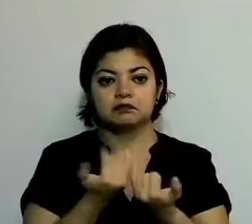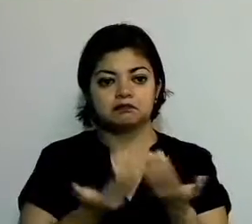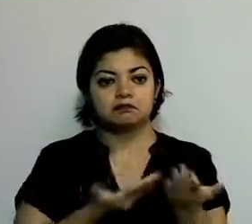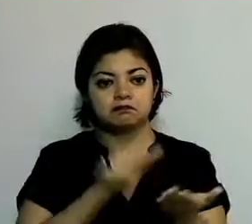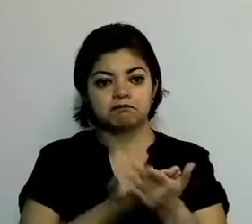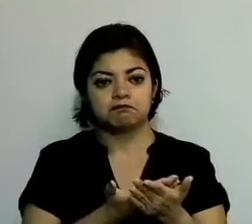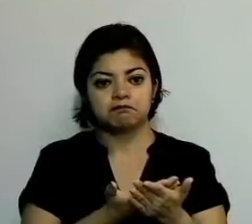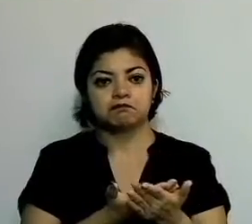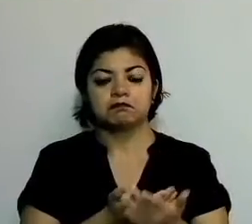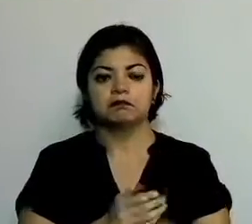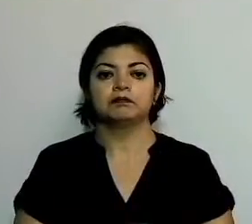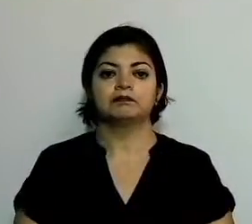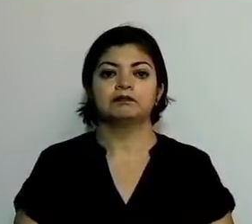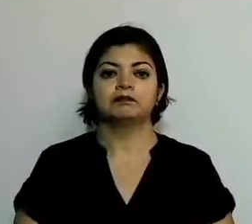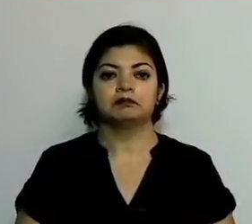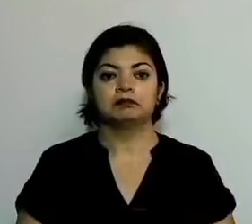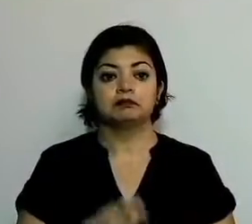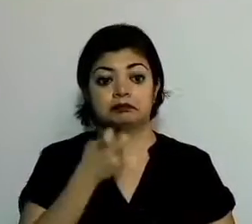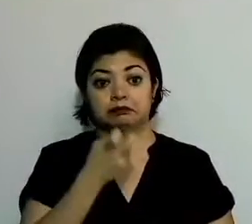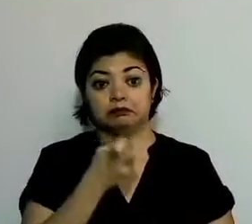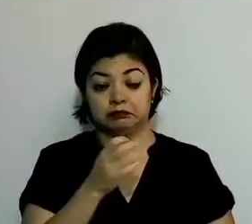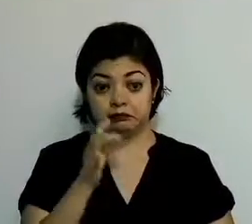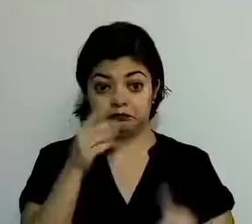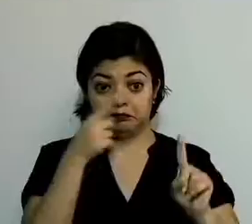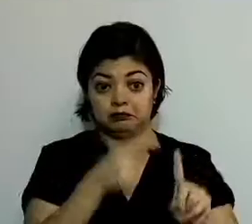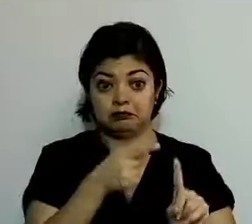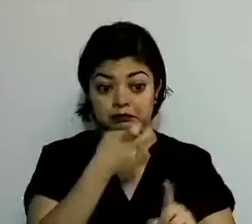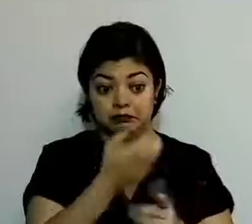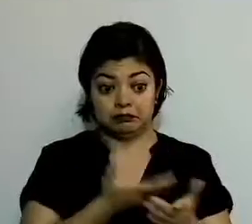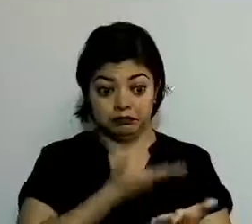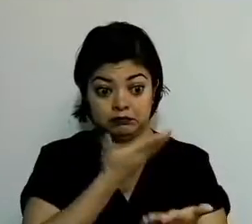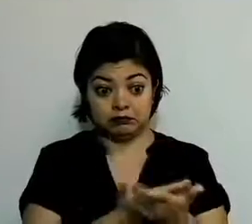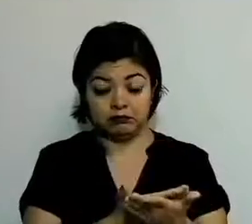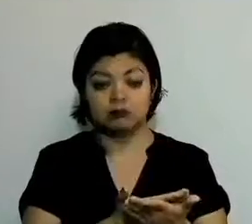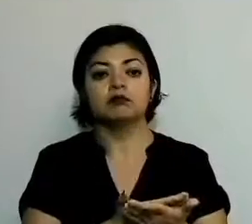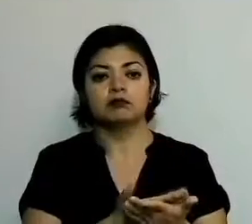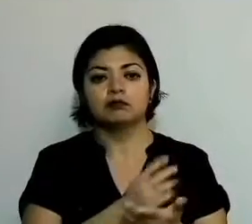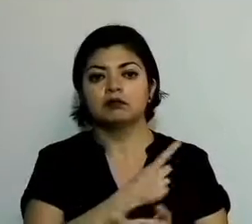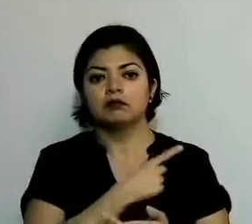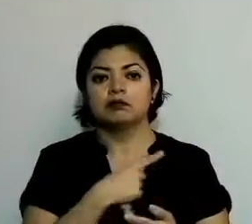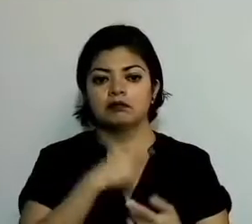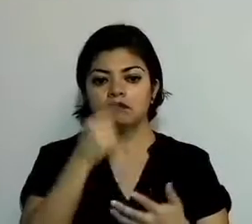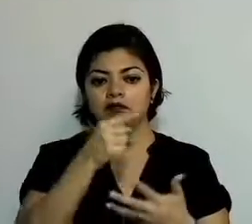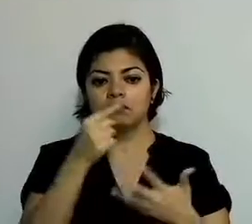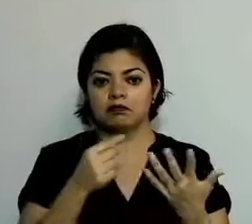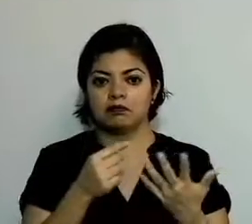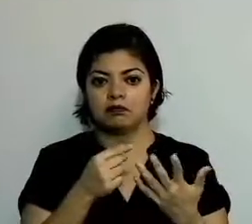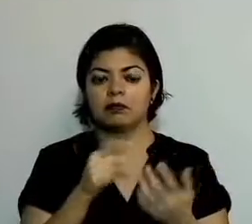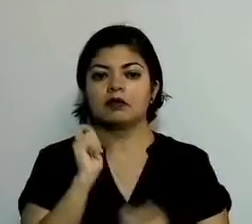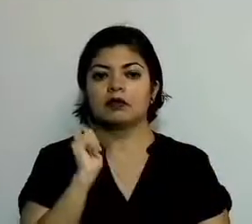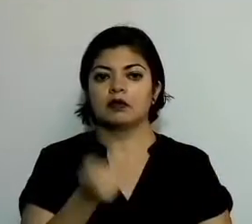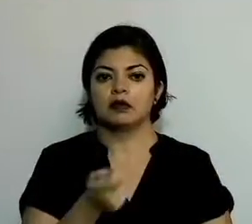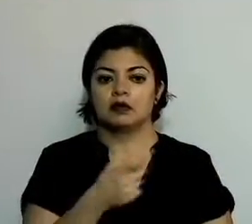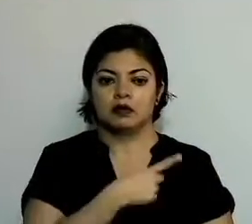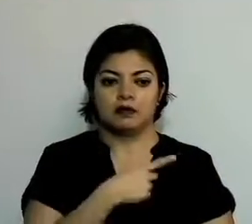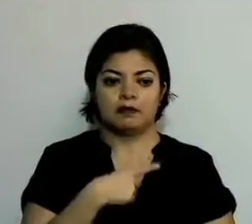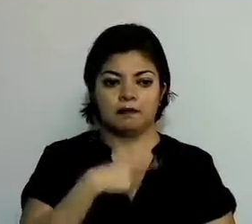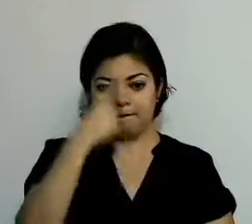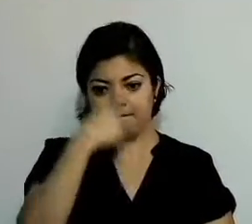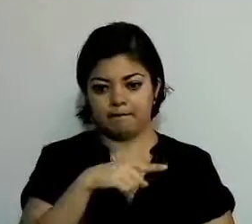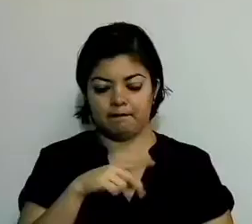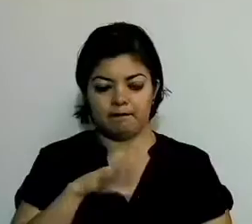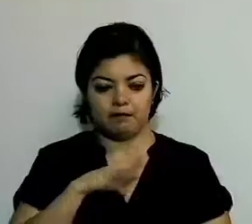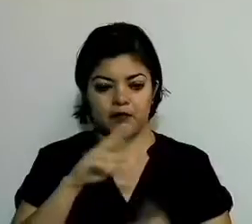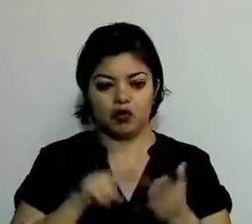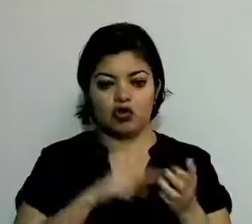iniciativa. Es correcto que la iniciativa de decreto precise las coberturas mínimas que deben contener el contrato